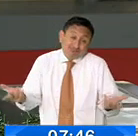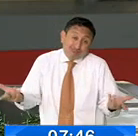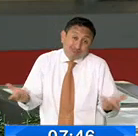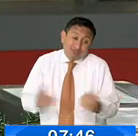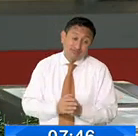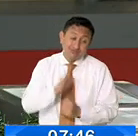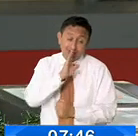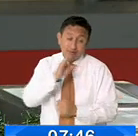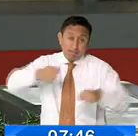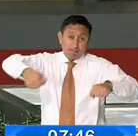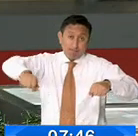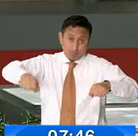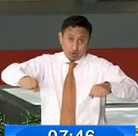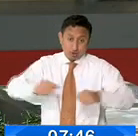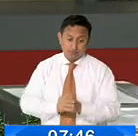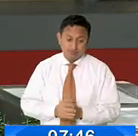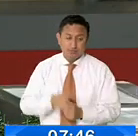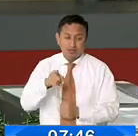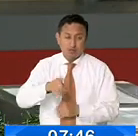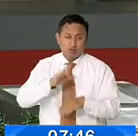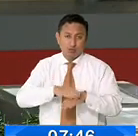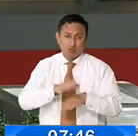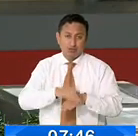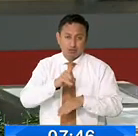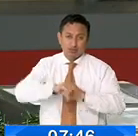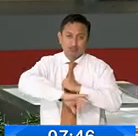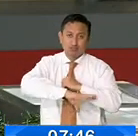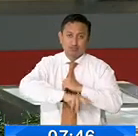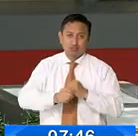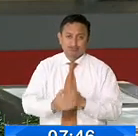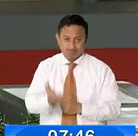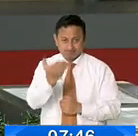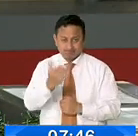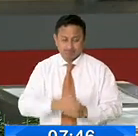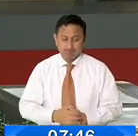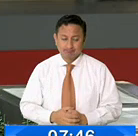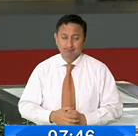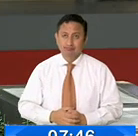manera, en una motocicleta, fueron los protagonistas de este robo.